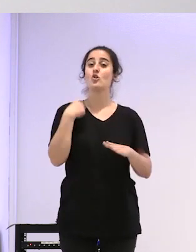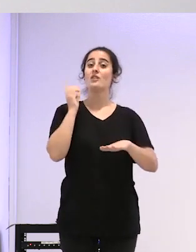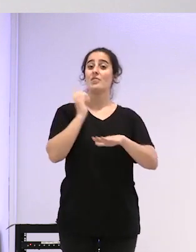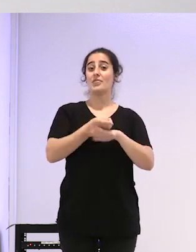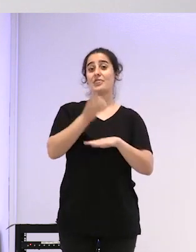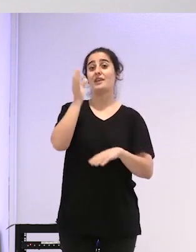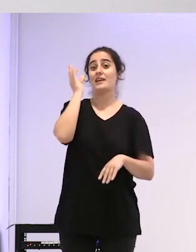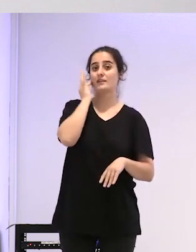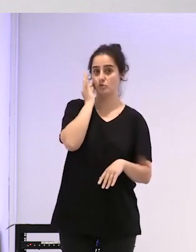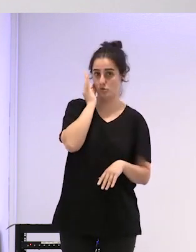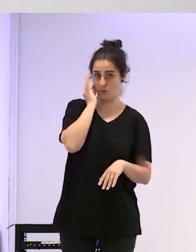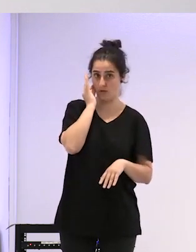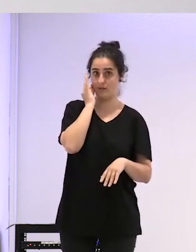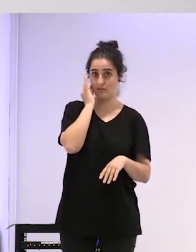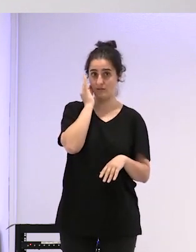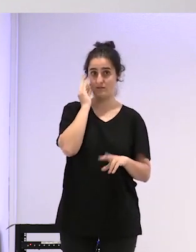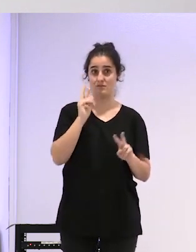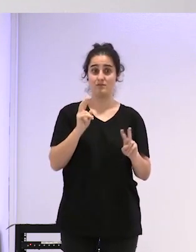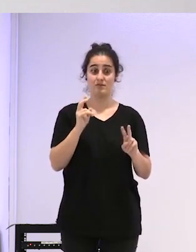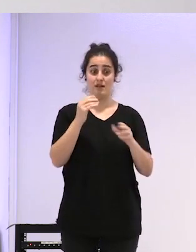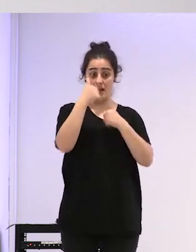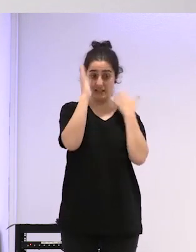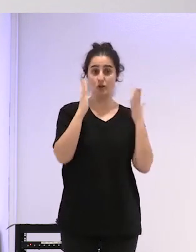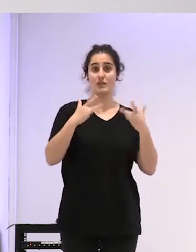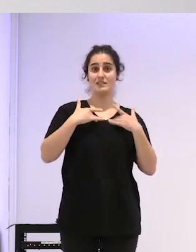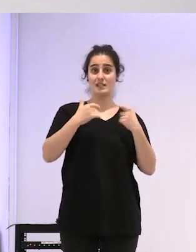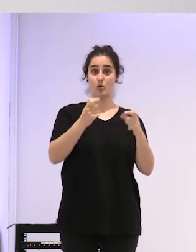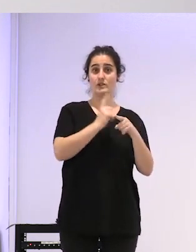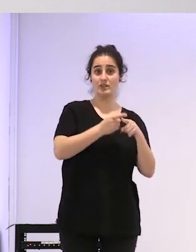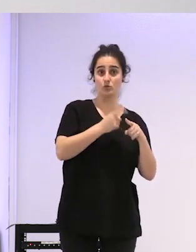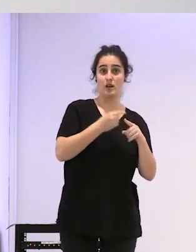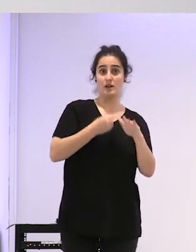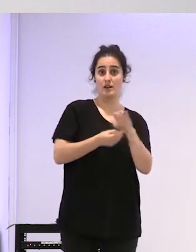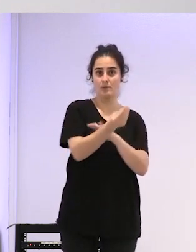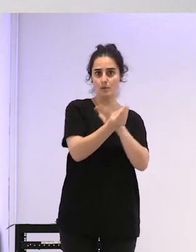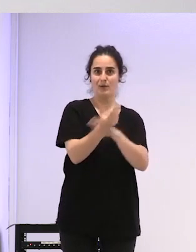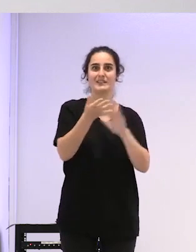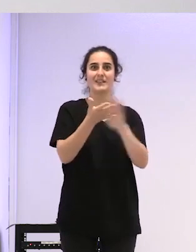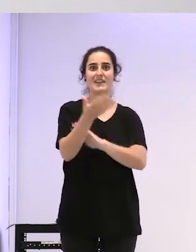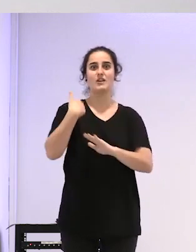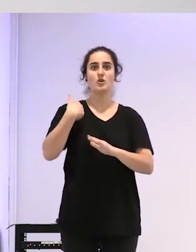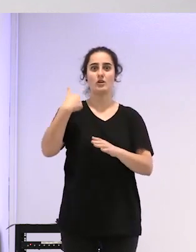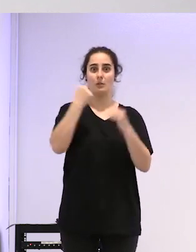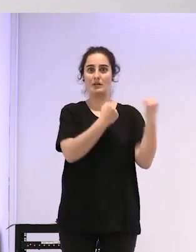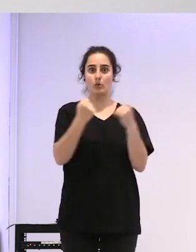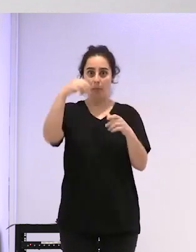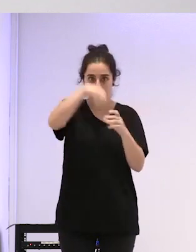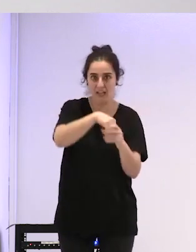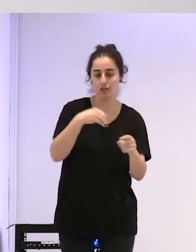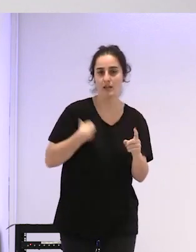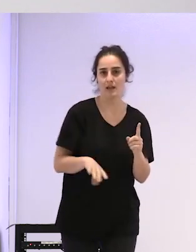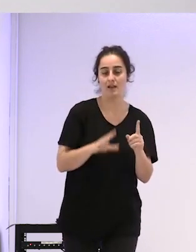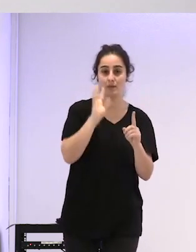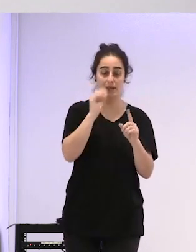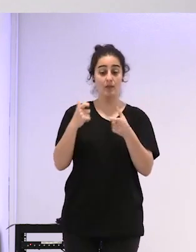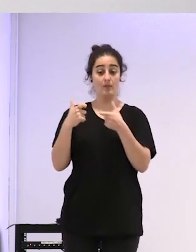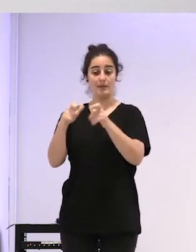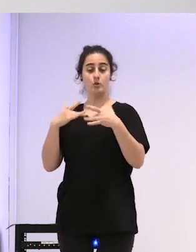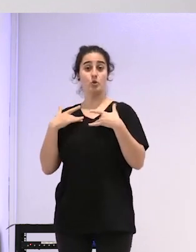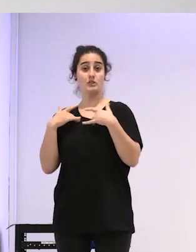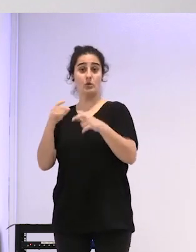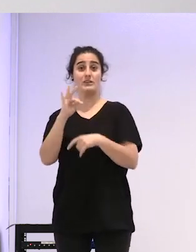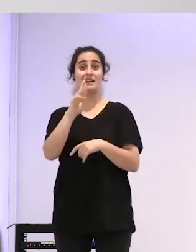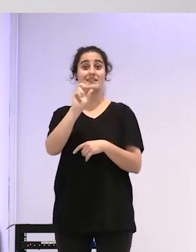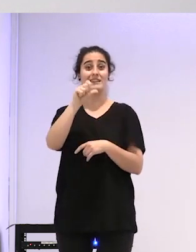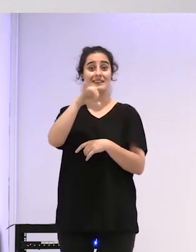un servicio de atención a la salud sexual y reproductiva por lo tanto estaba dentro de la institución sí que es verdad que cuando ya el departamento de salud reconoció